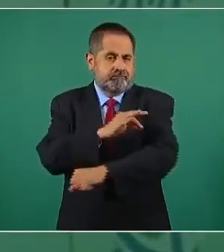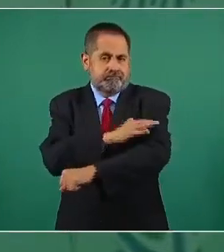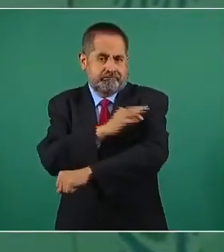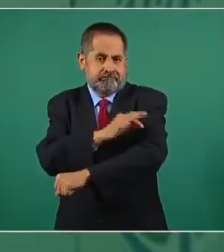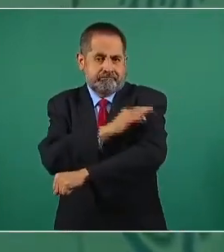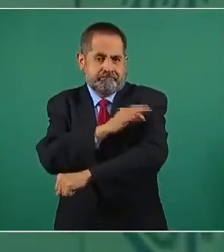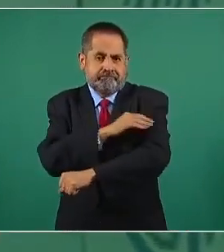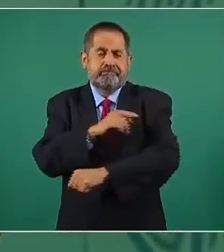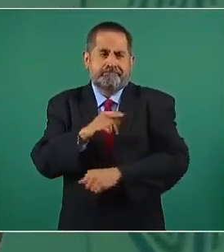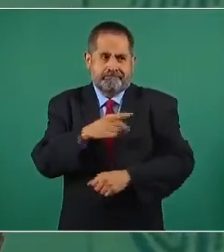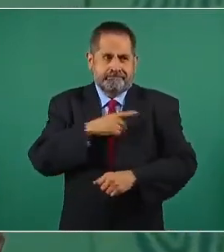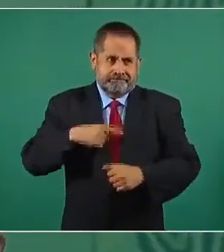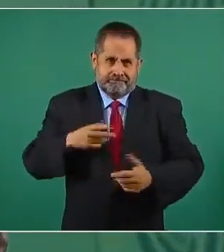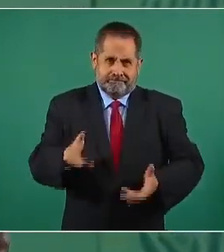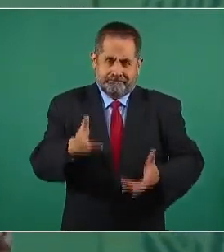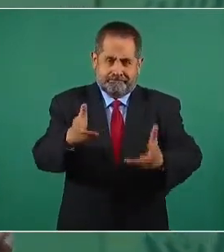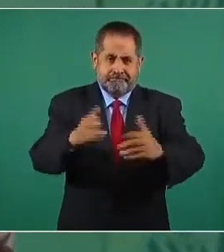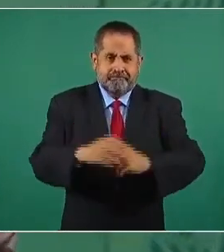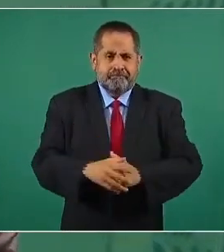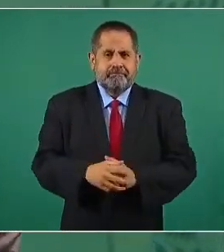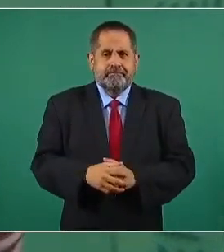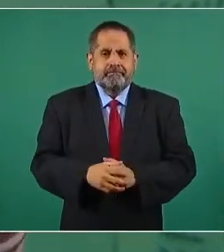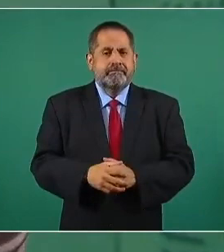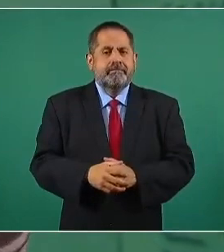porque nos protegemos.